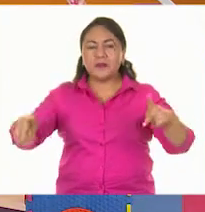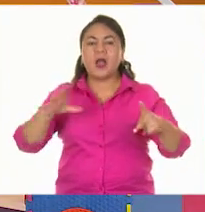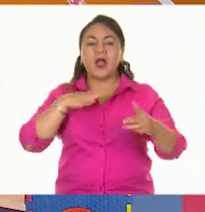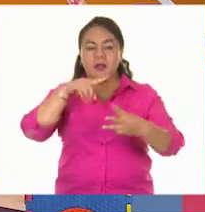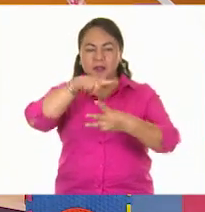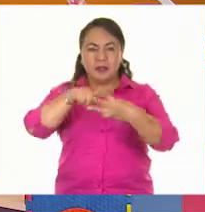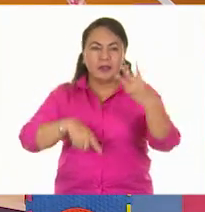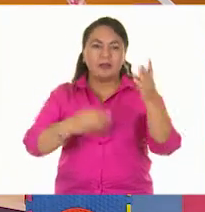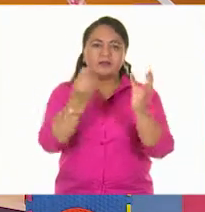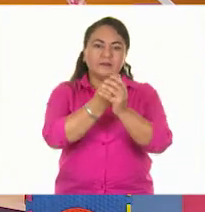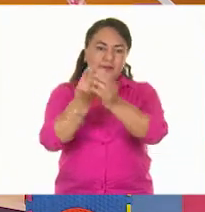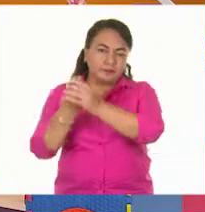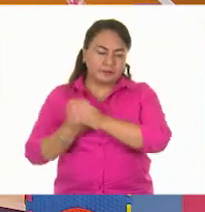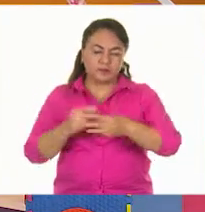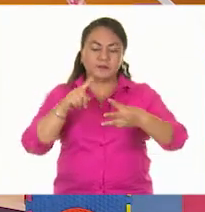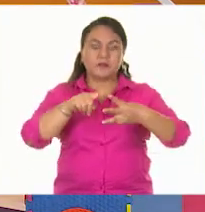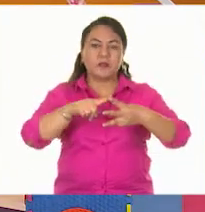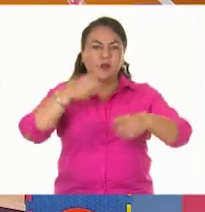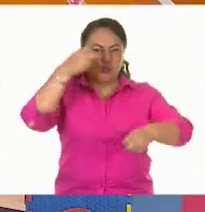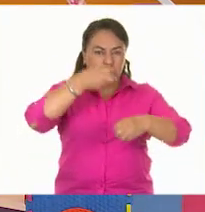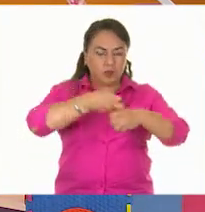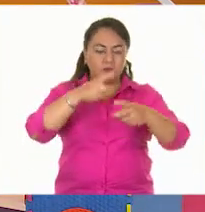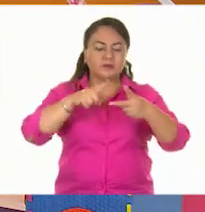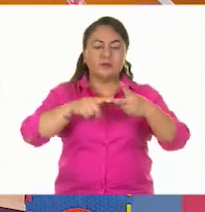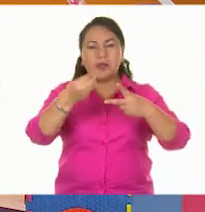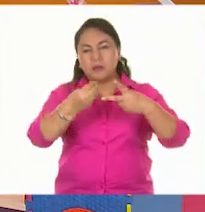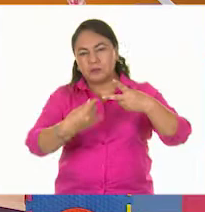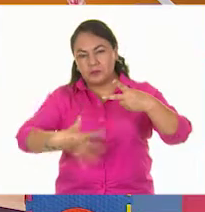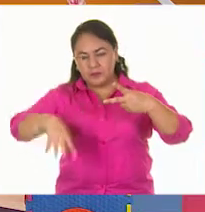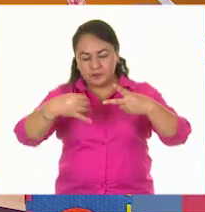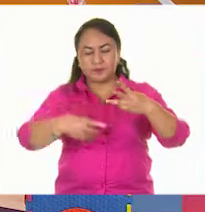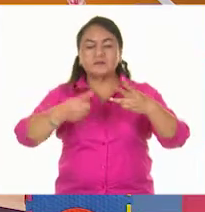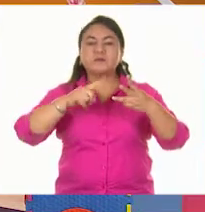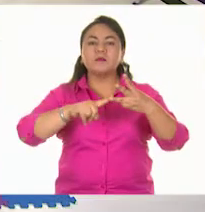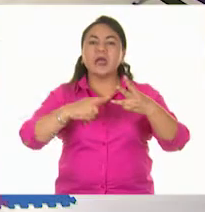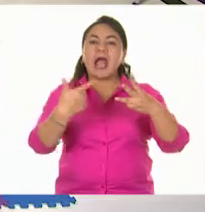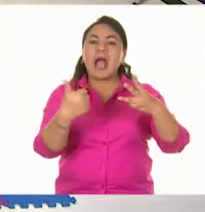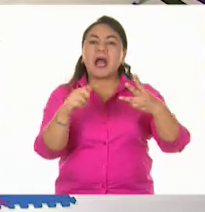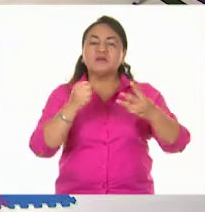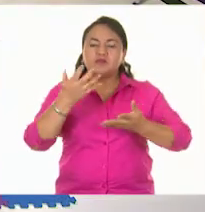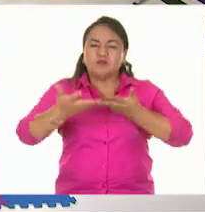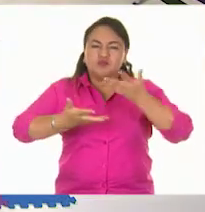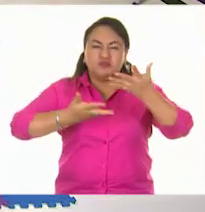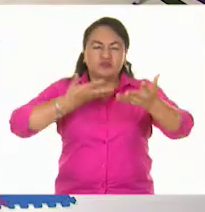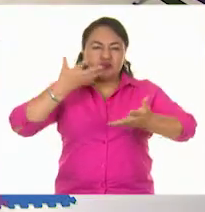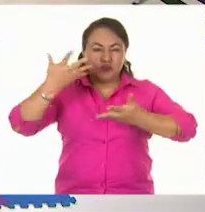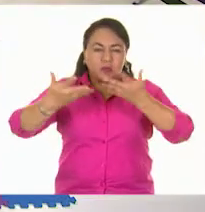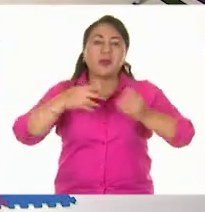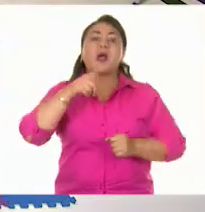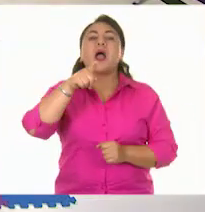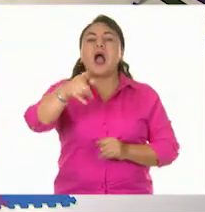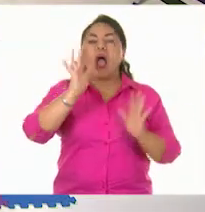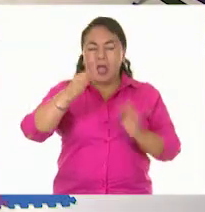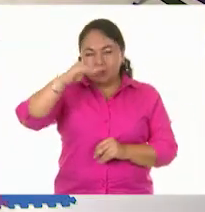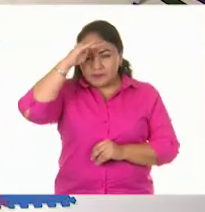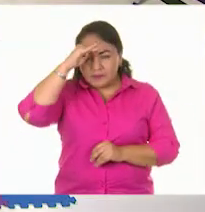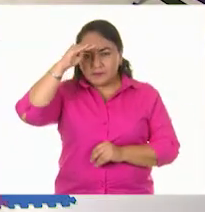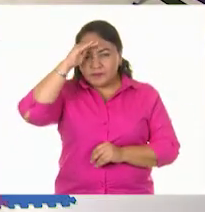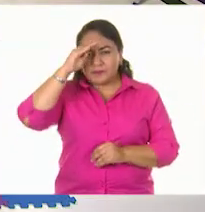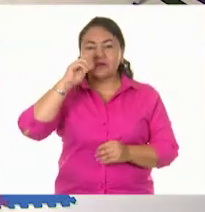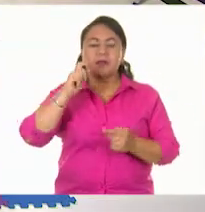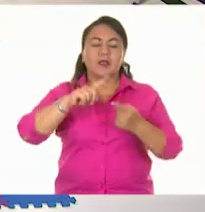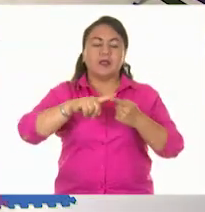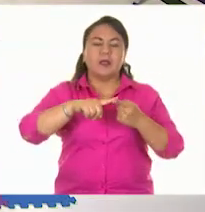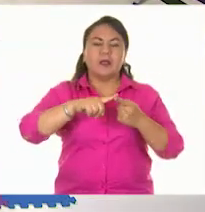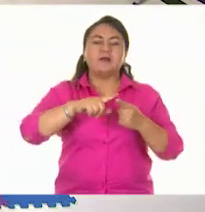tres estados. Sólidos, líquidos y estado gaseoso. Ustedes en casa ya han reflexionado sobre los